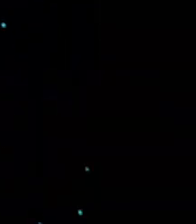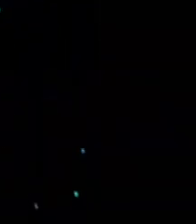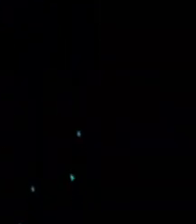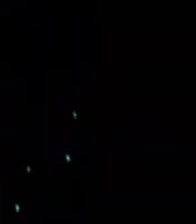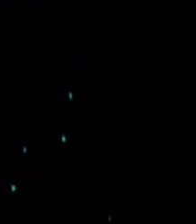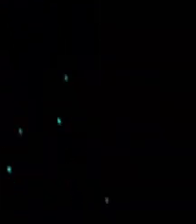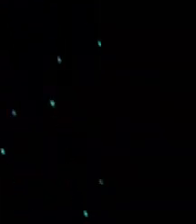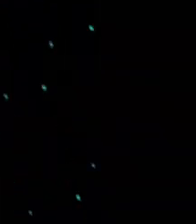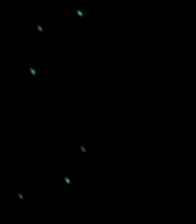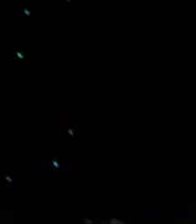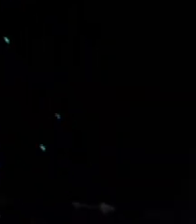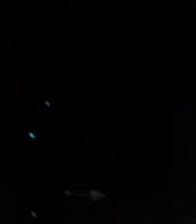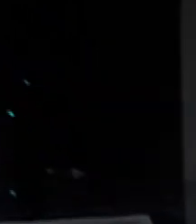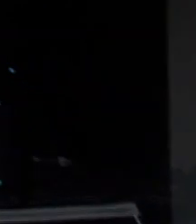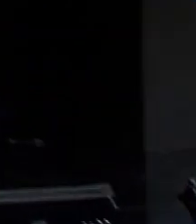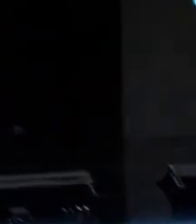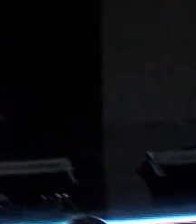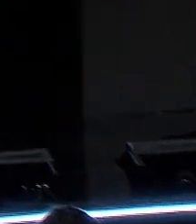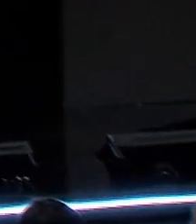¡Tal!